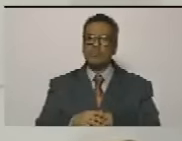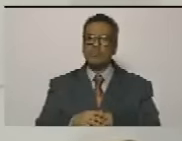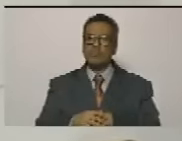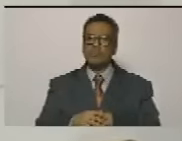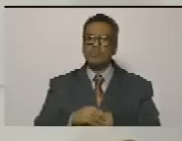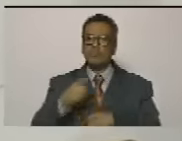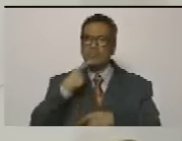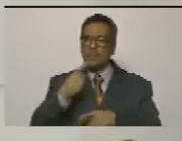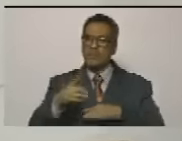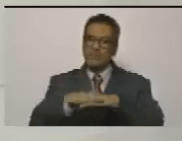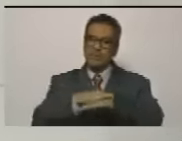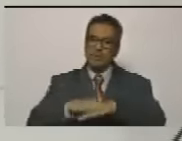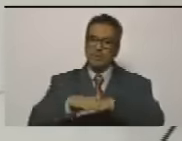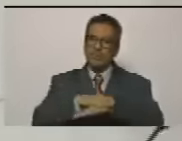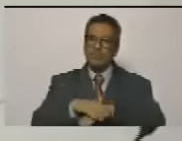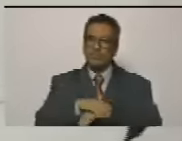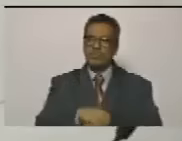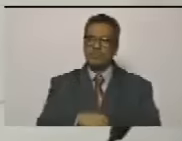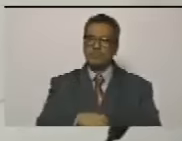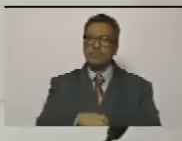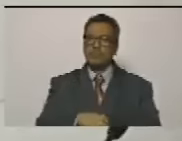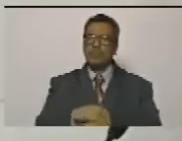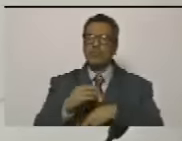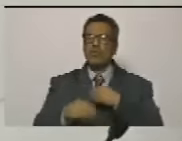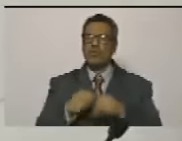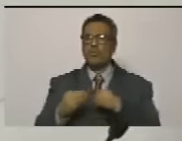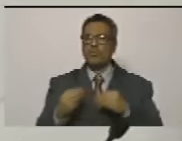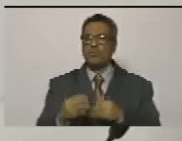diciendo perdóname ¿cómo?